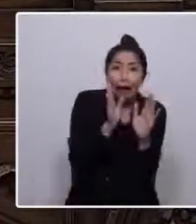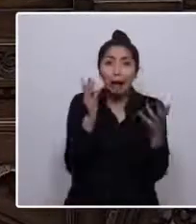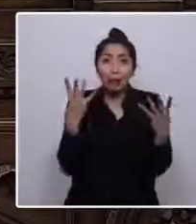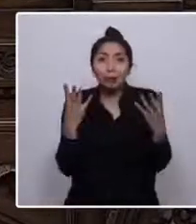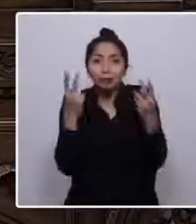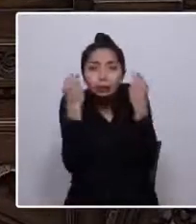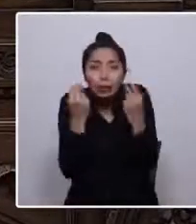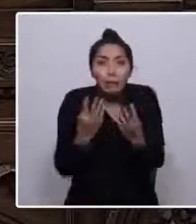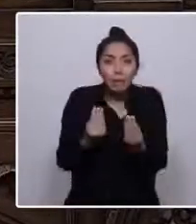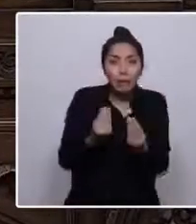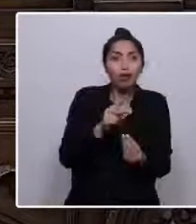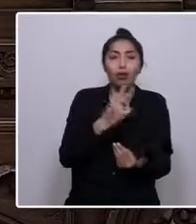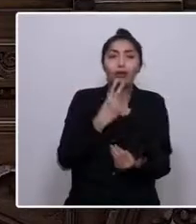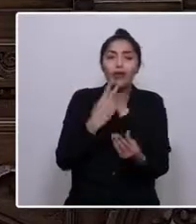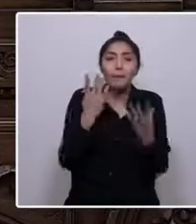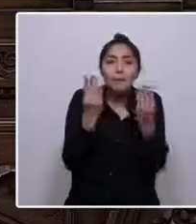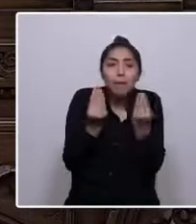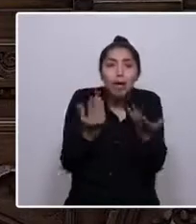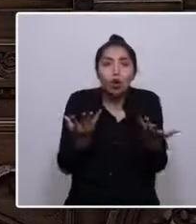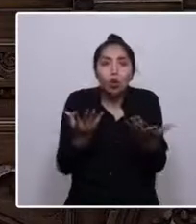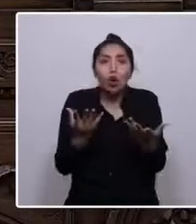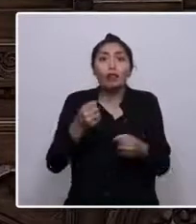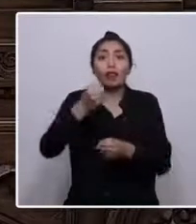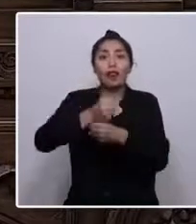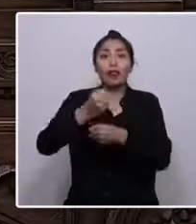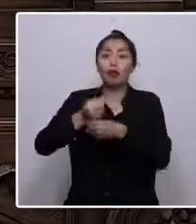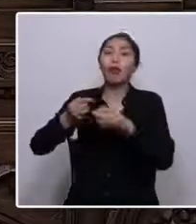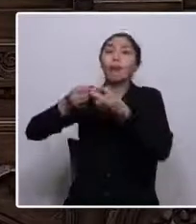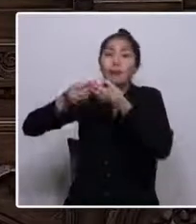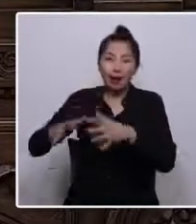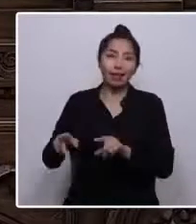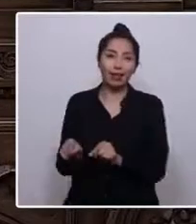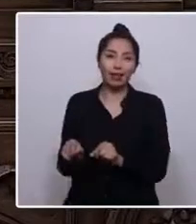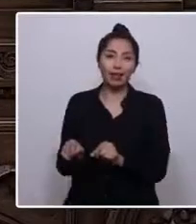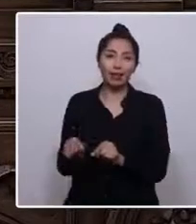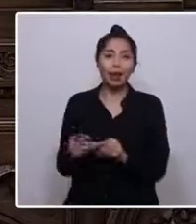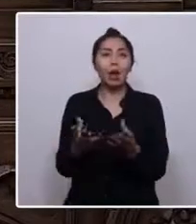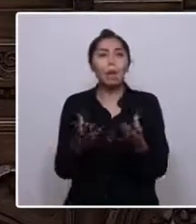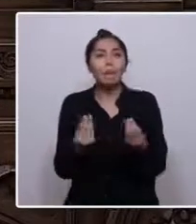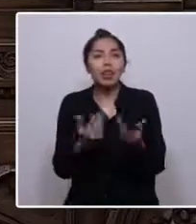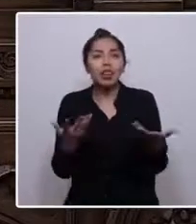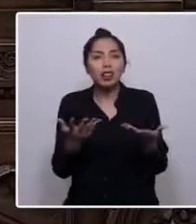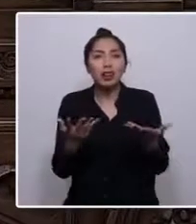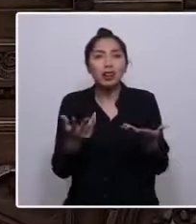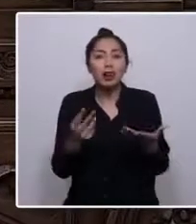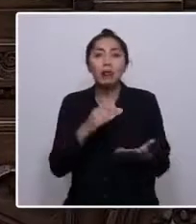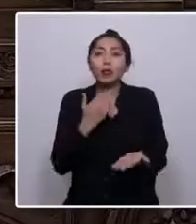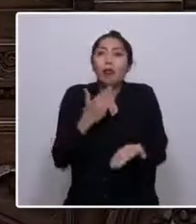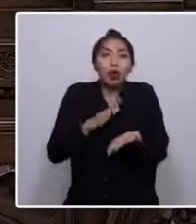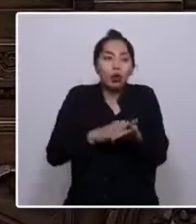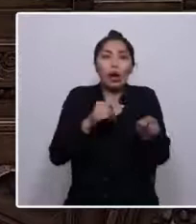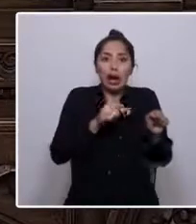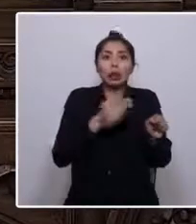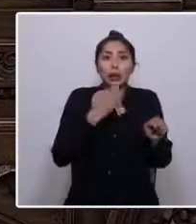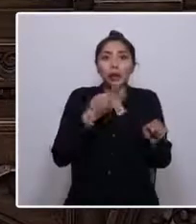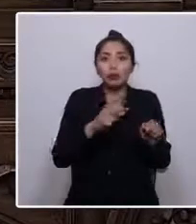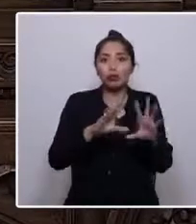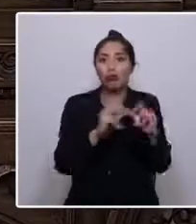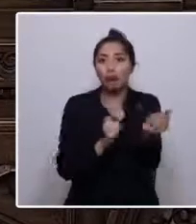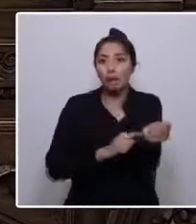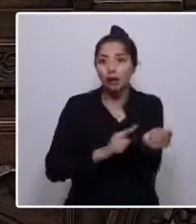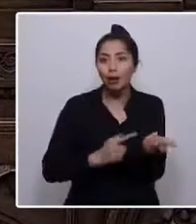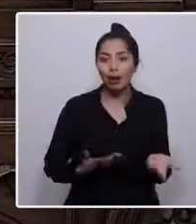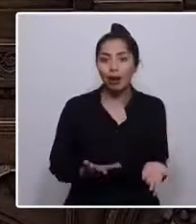miedo. Miedo a perder su fuente de trabajo definitivamente, miedo a perder su vida y la de su familia. Los mismos